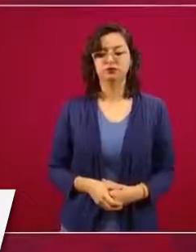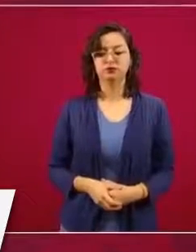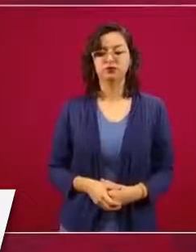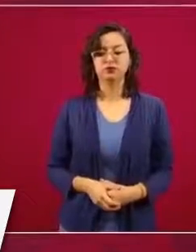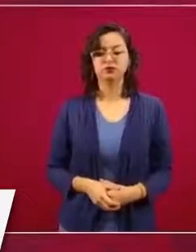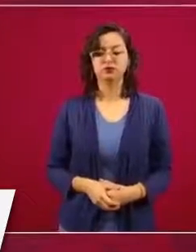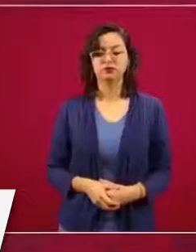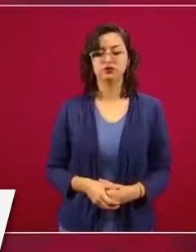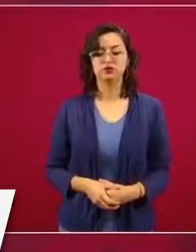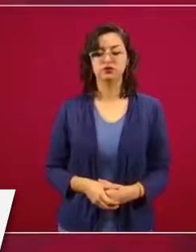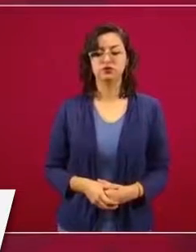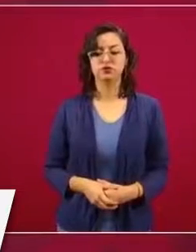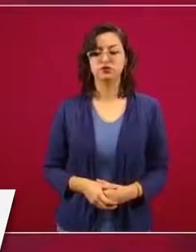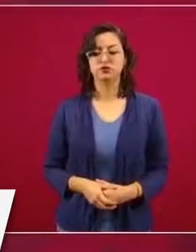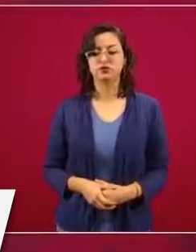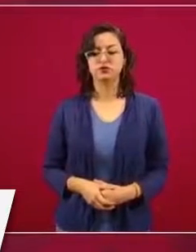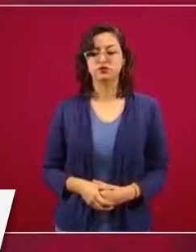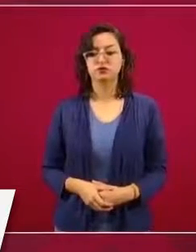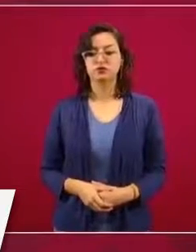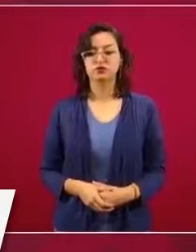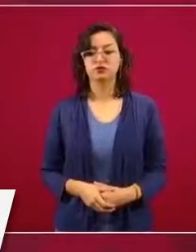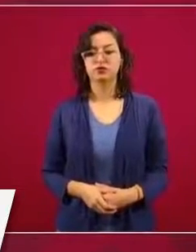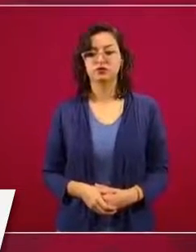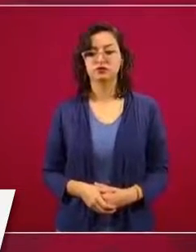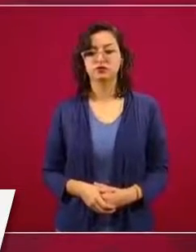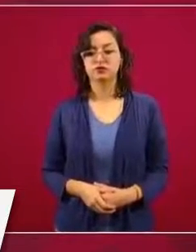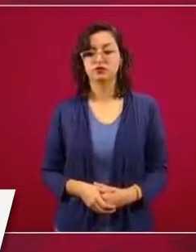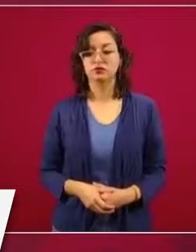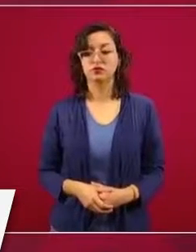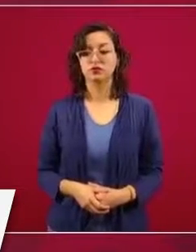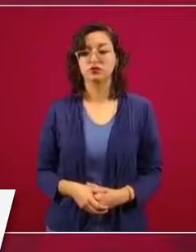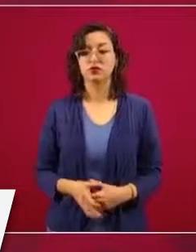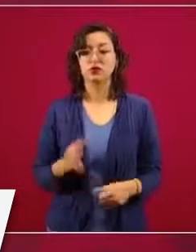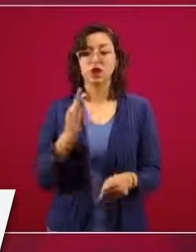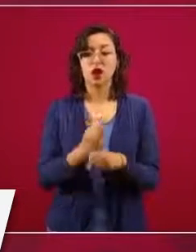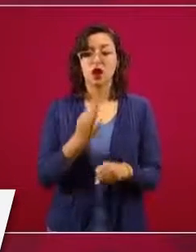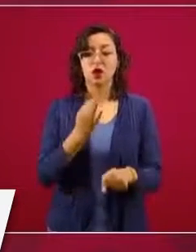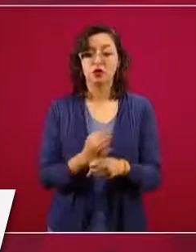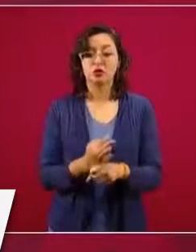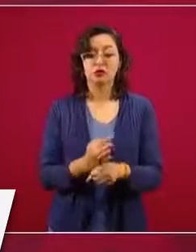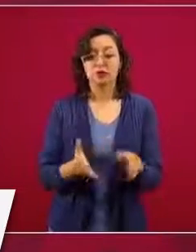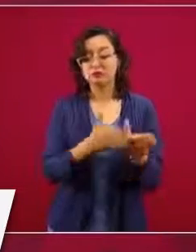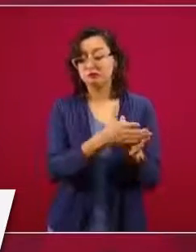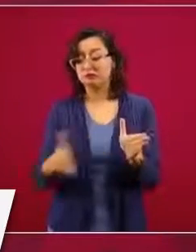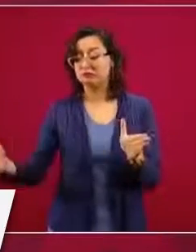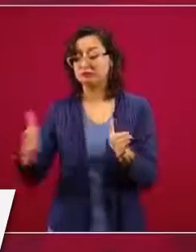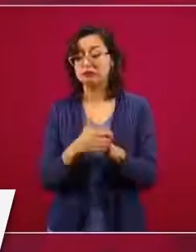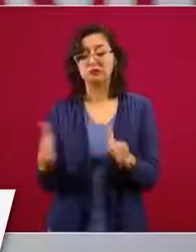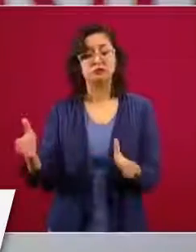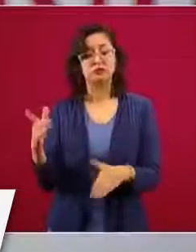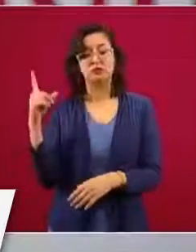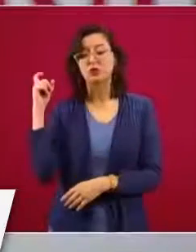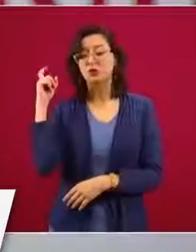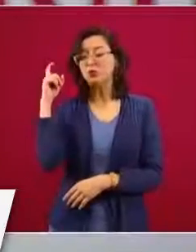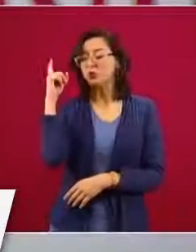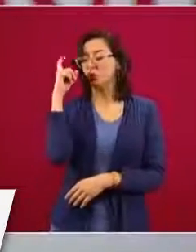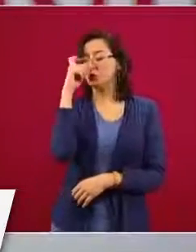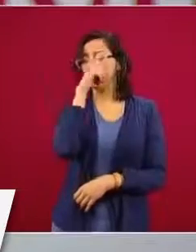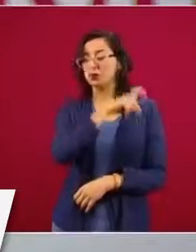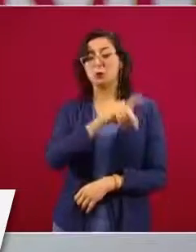Hoy enfrentamos la crisis contemporánea de mayores retos en las últimas décadas.